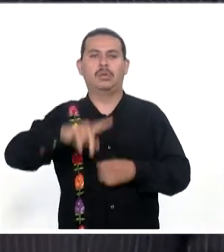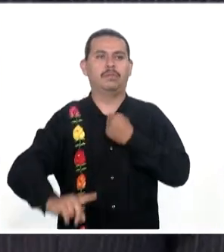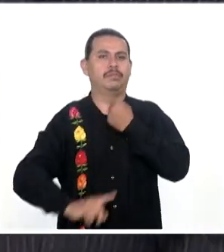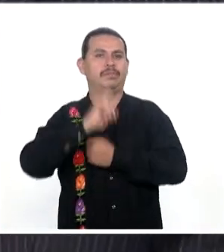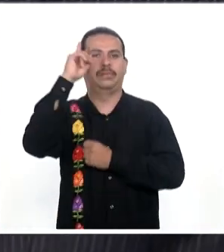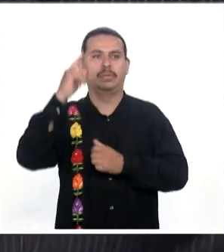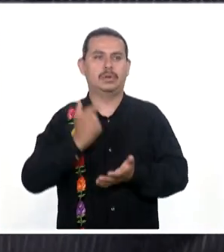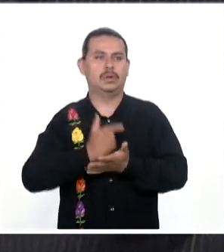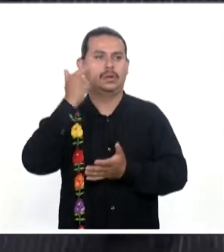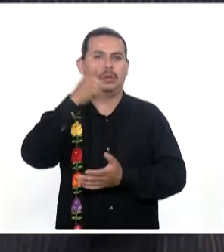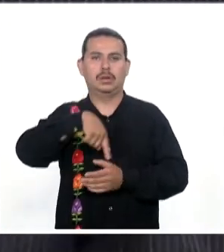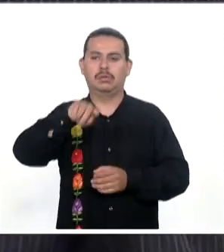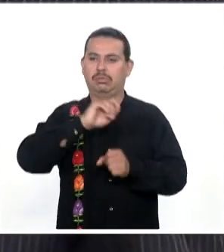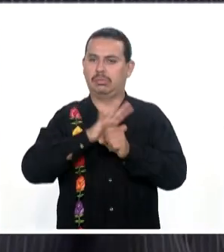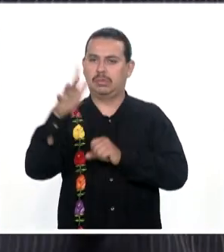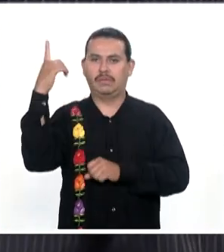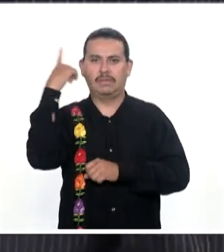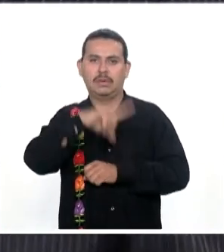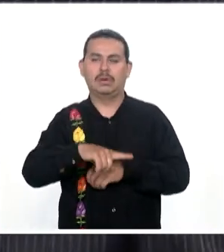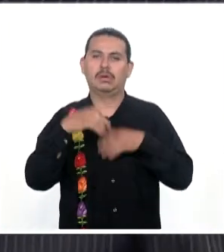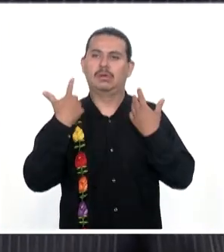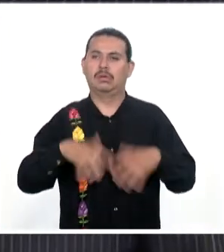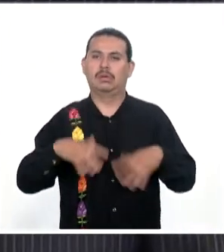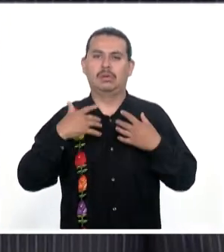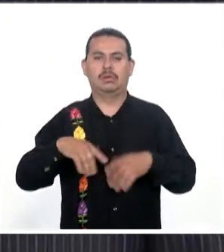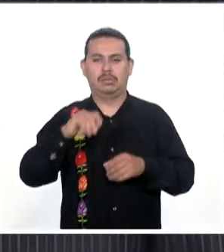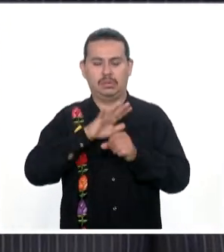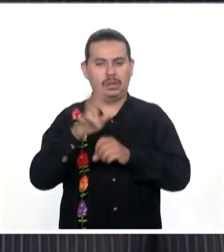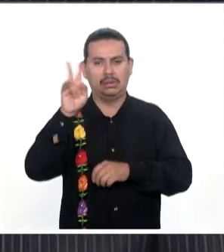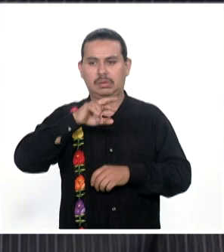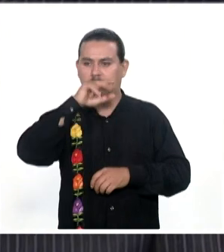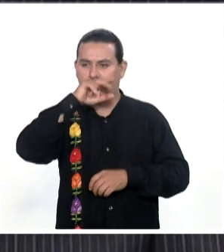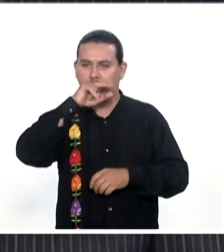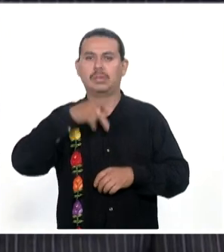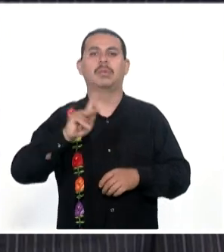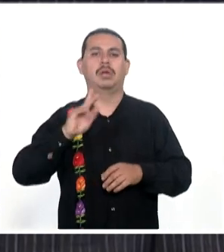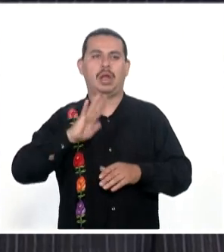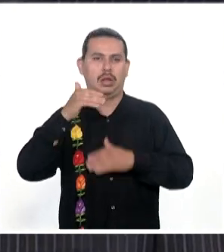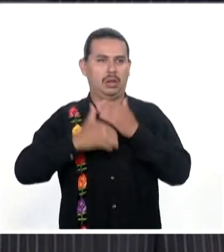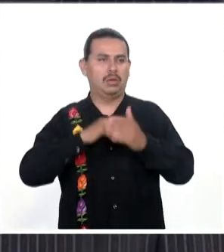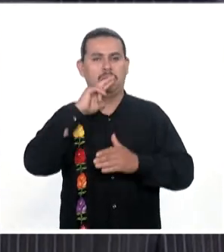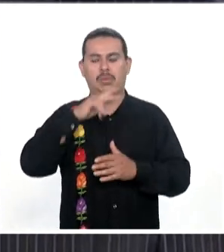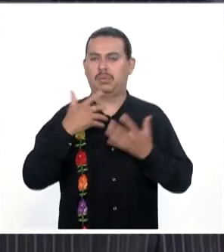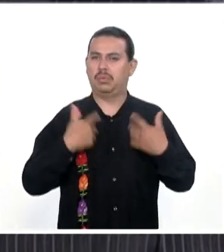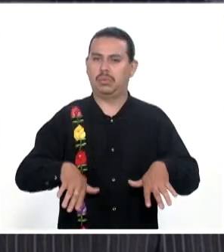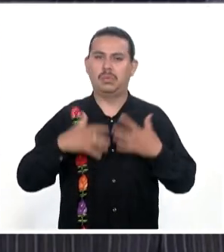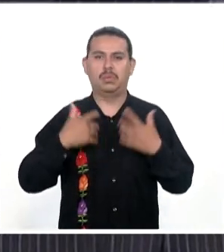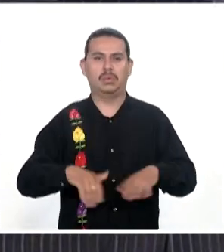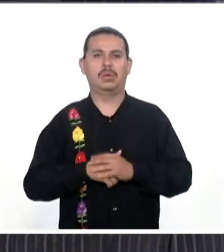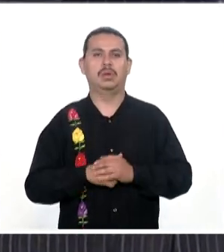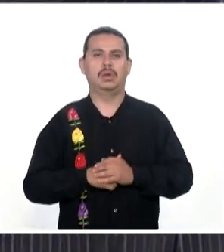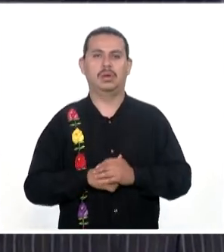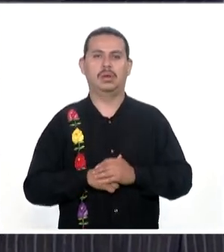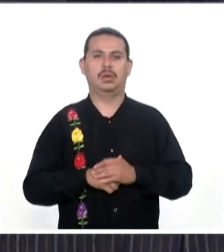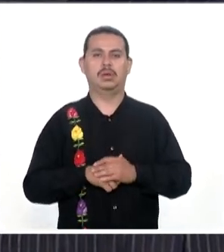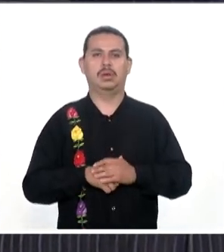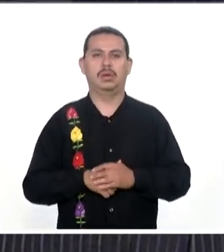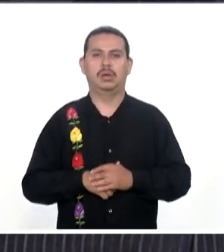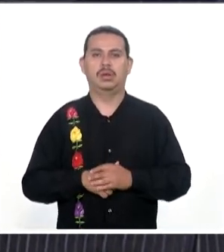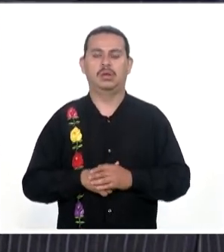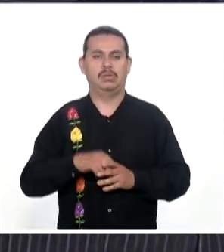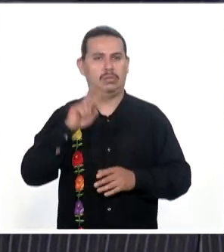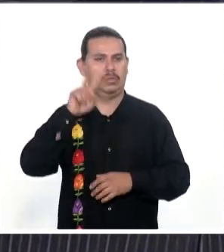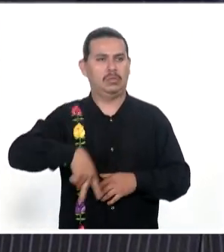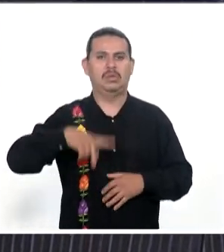La pandemia De El COVID En circunstancias Muy